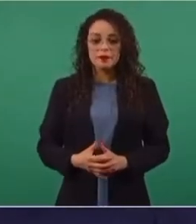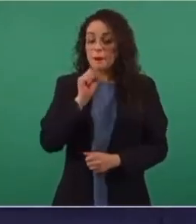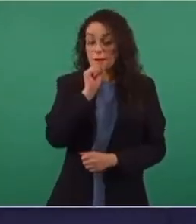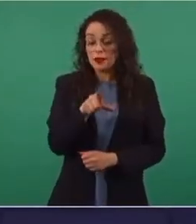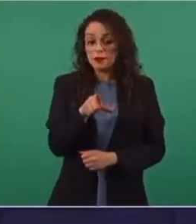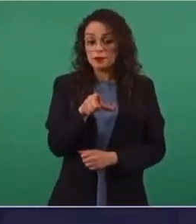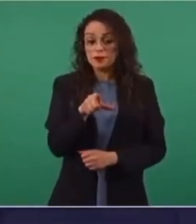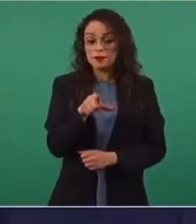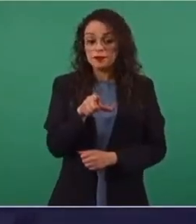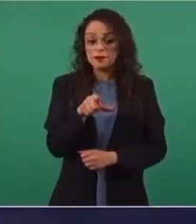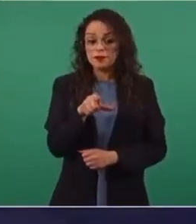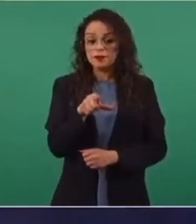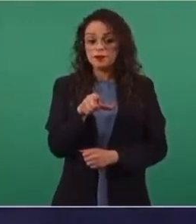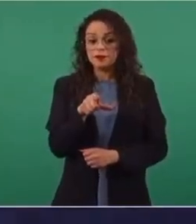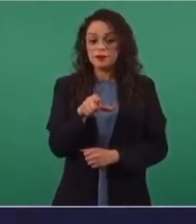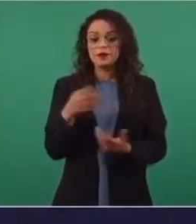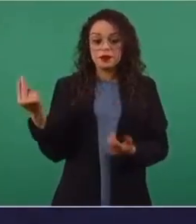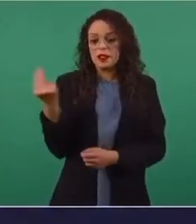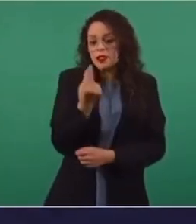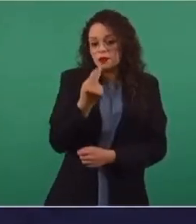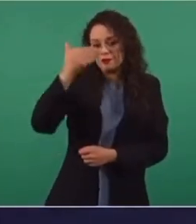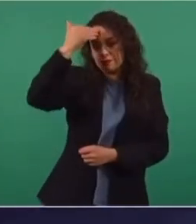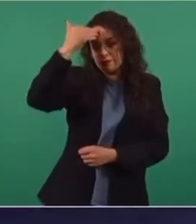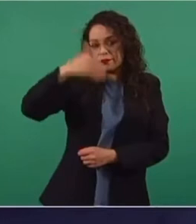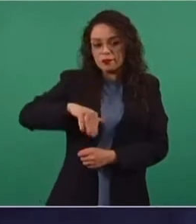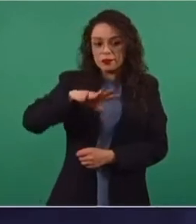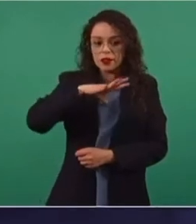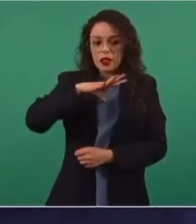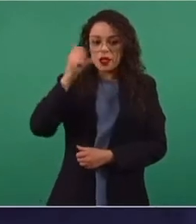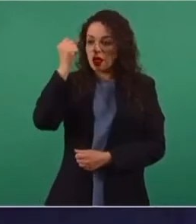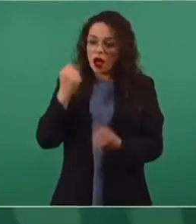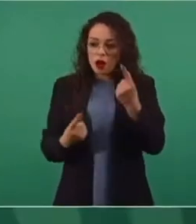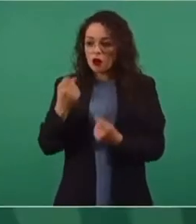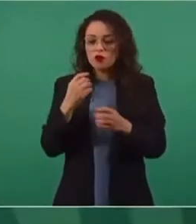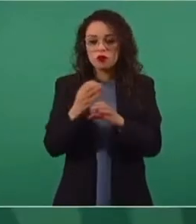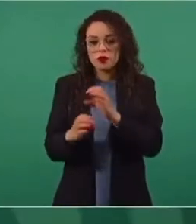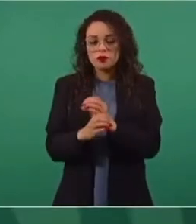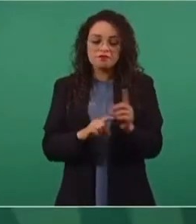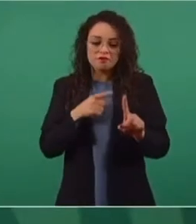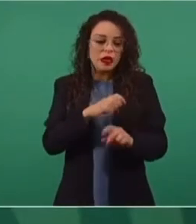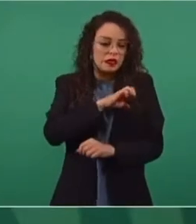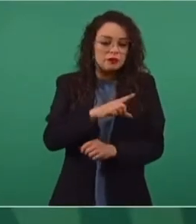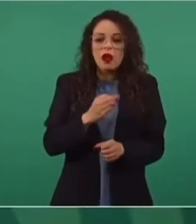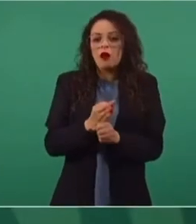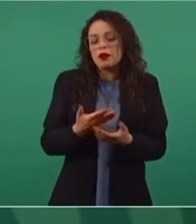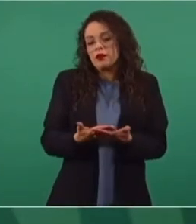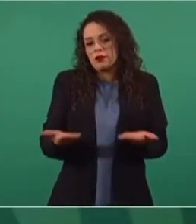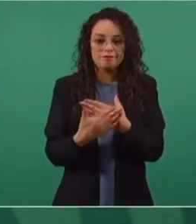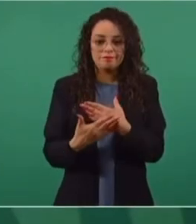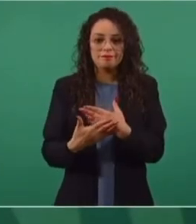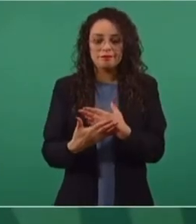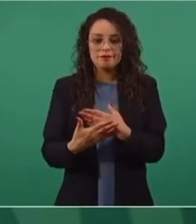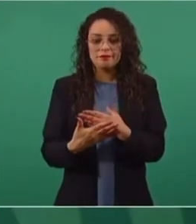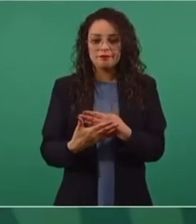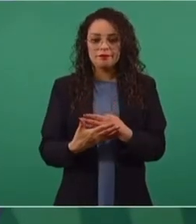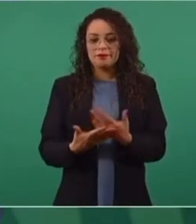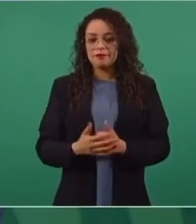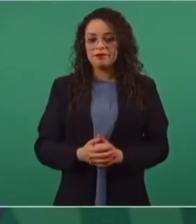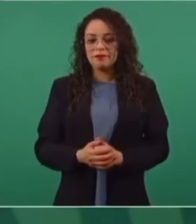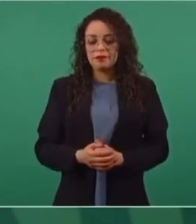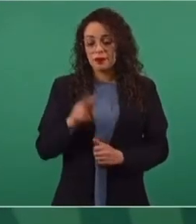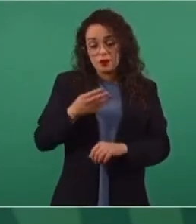que también sepamos que hay circunstancias especiales, como ahora que hay una elección que se